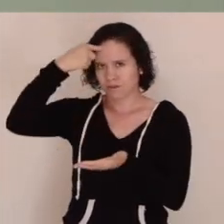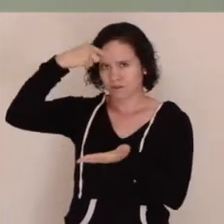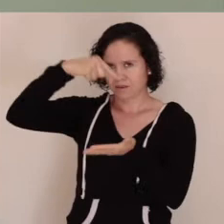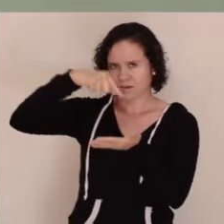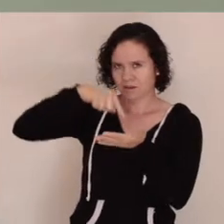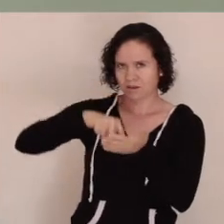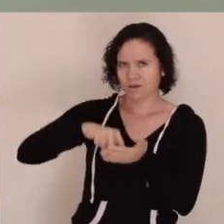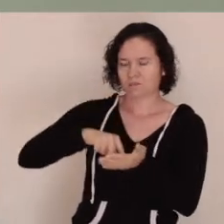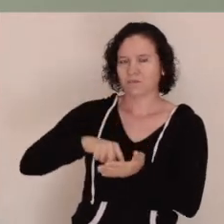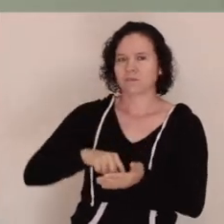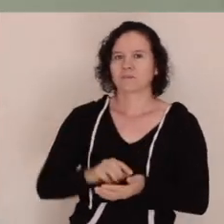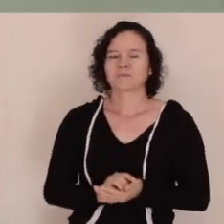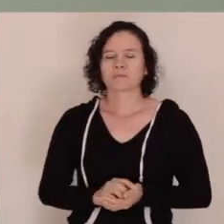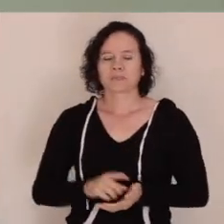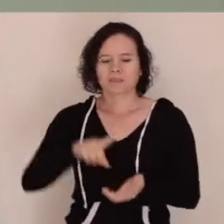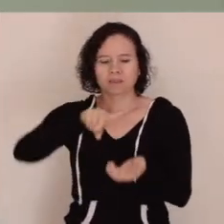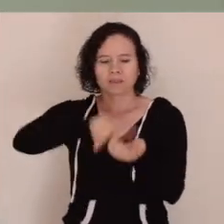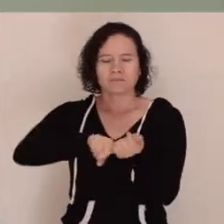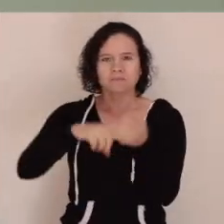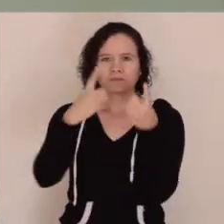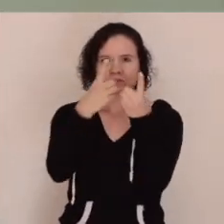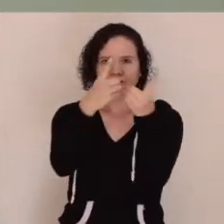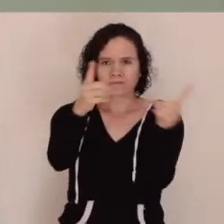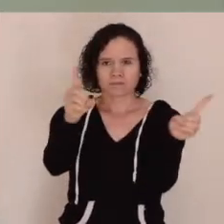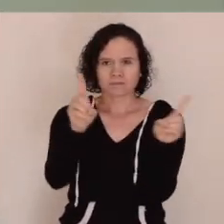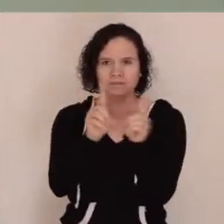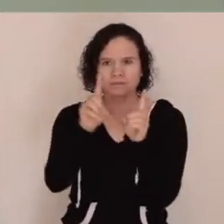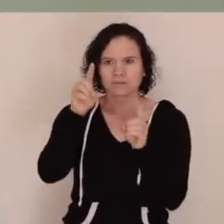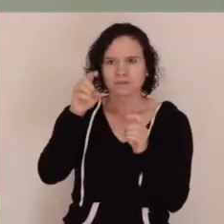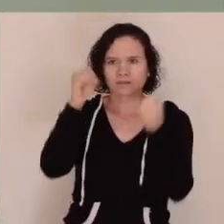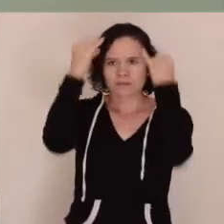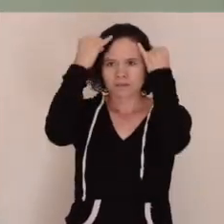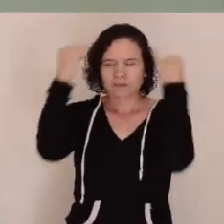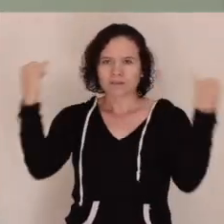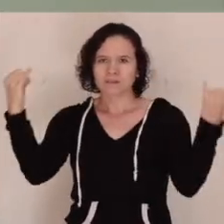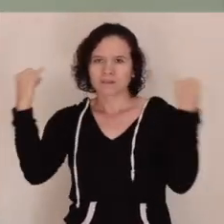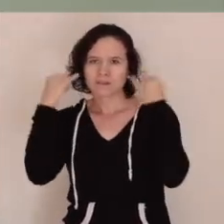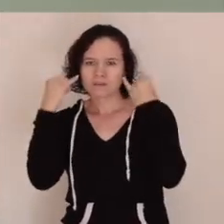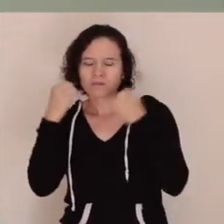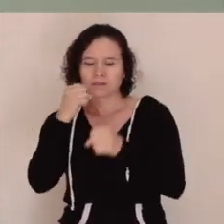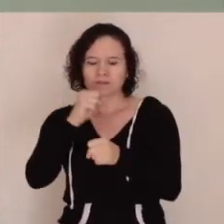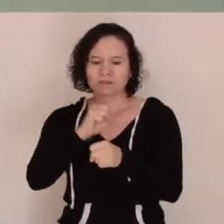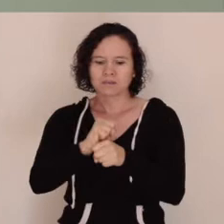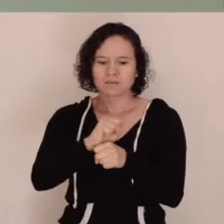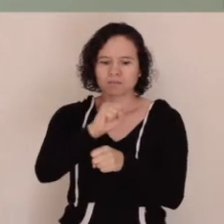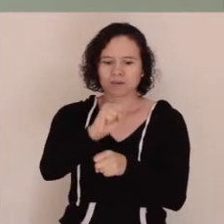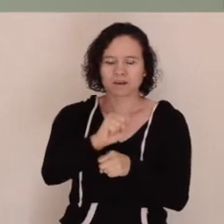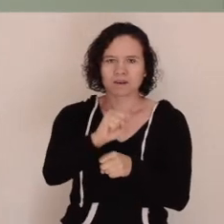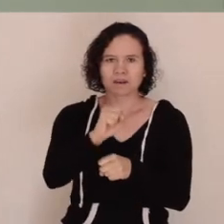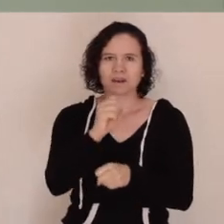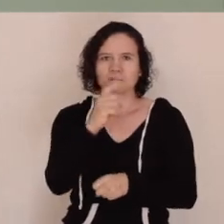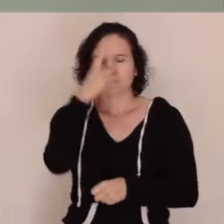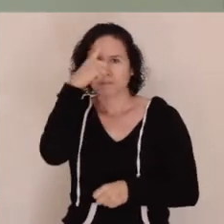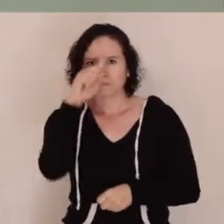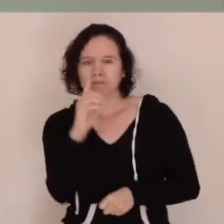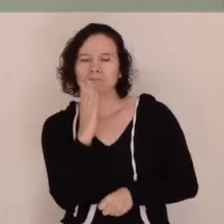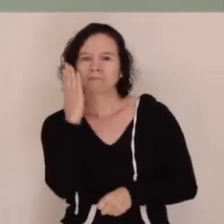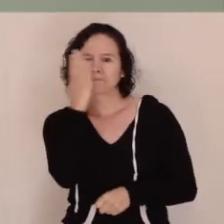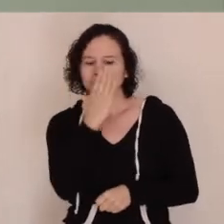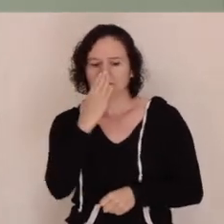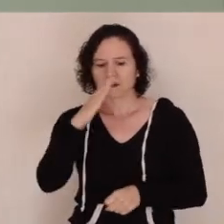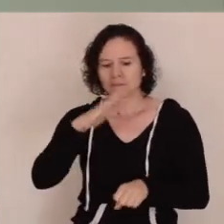En esta semana, en nuestra amada diócesis de San Juan de los Lagos, tenemos la semana bíblica, la semana